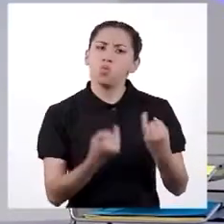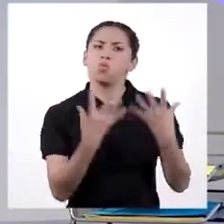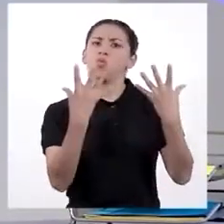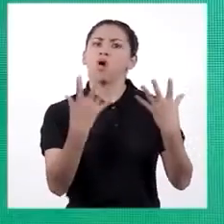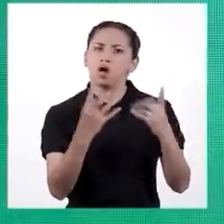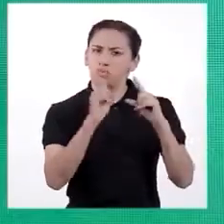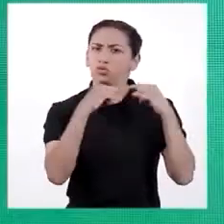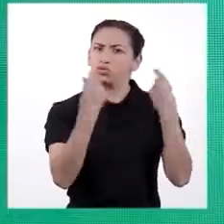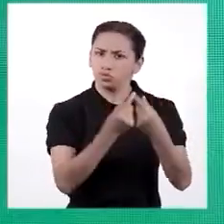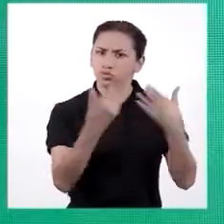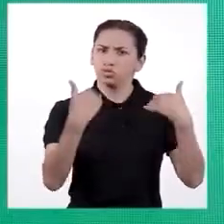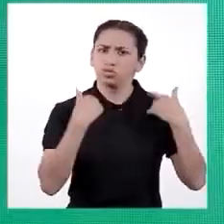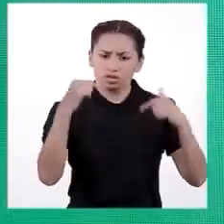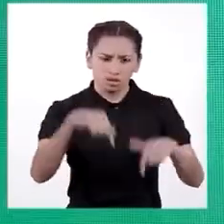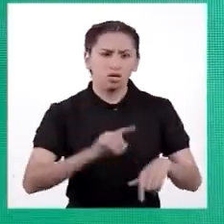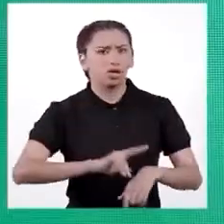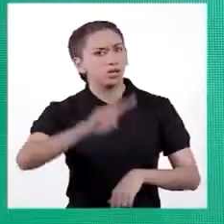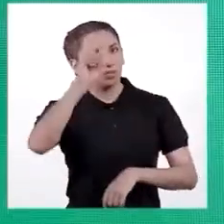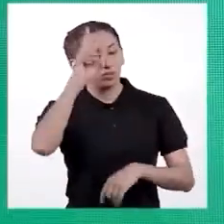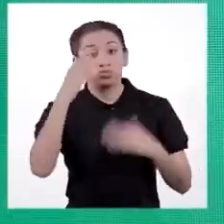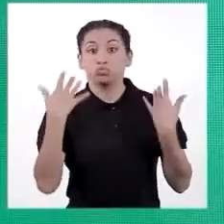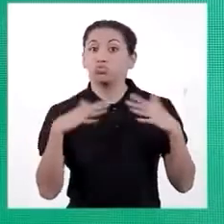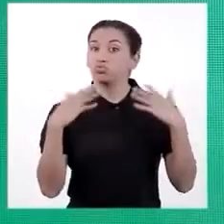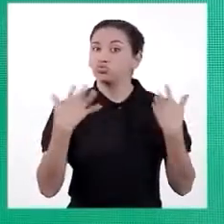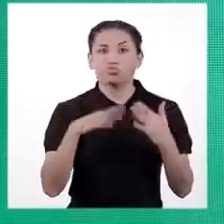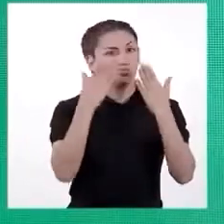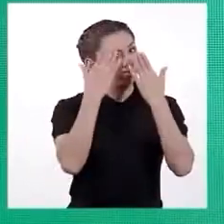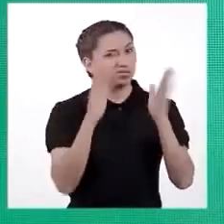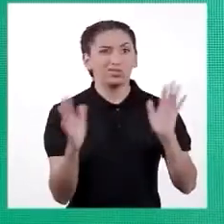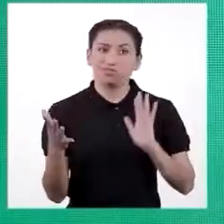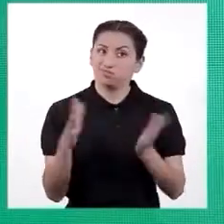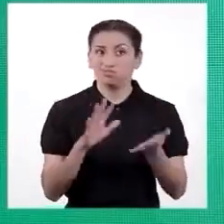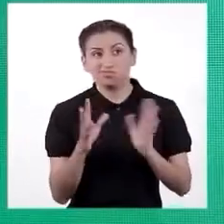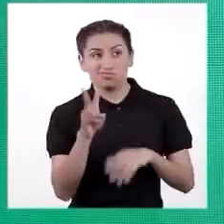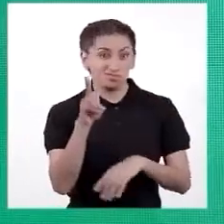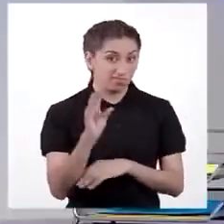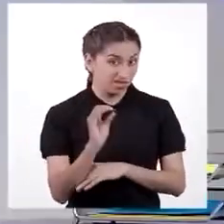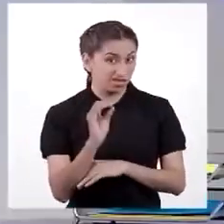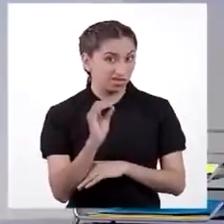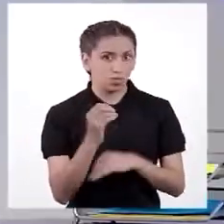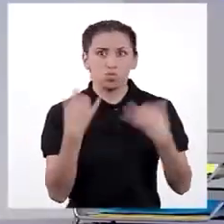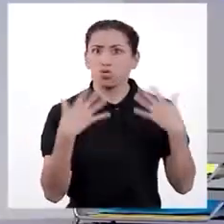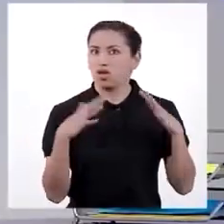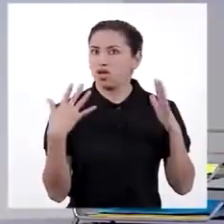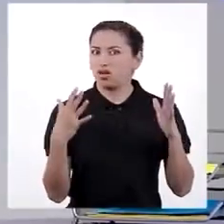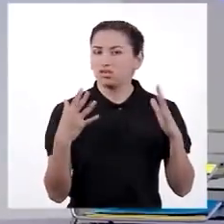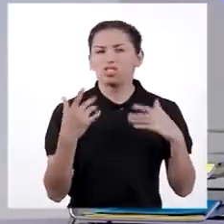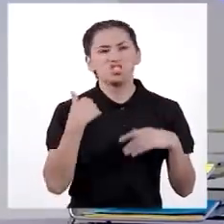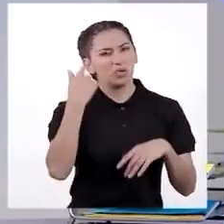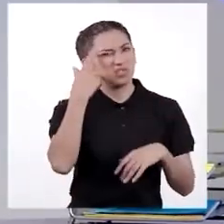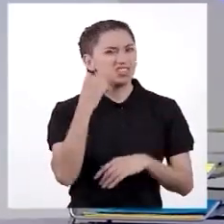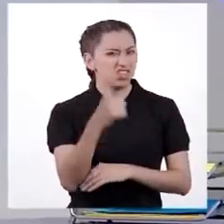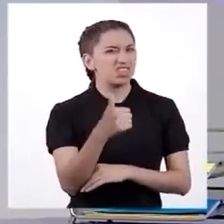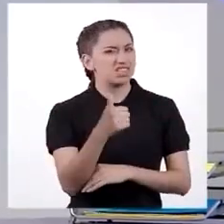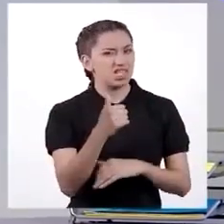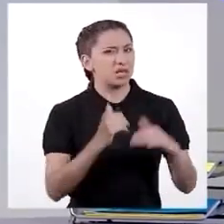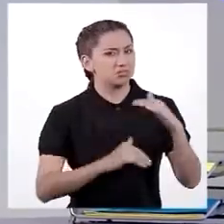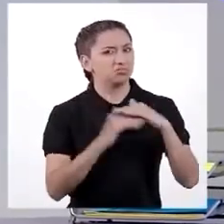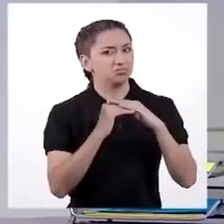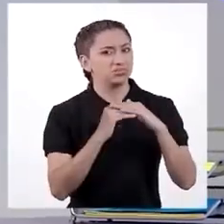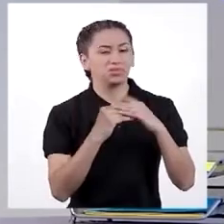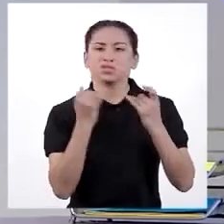habrá en el Perú? Uy, ni idea. Calculo que unos 20. ¿Tantos? Yo diría que unos 10 nomás.